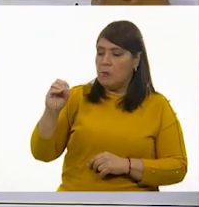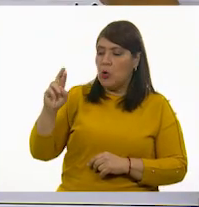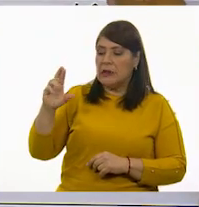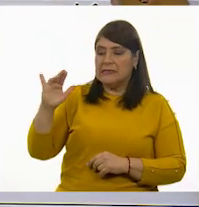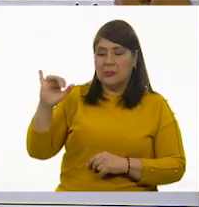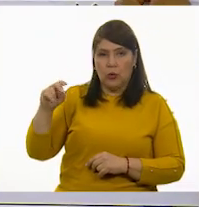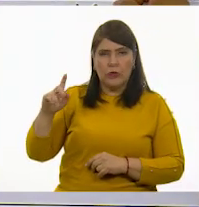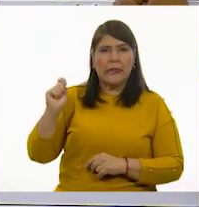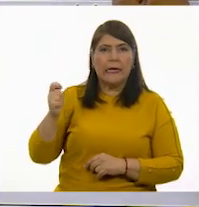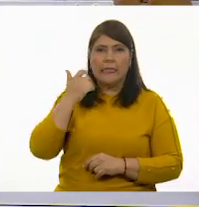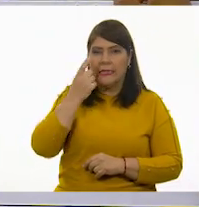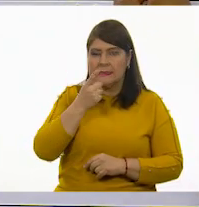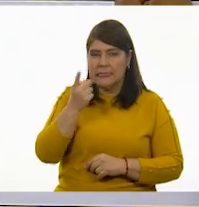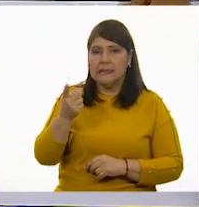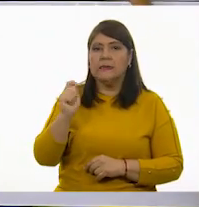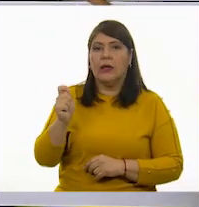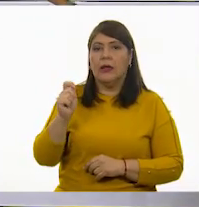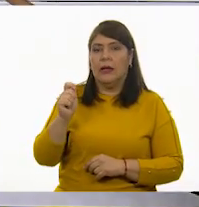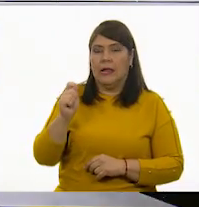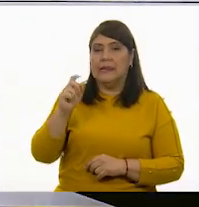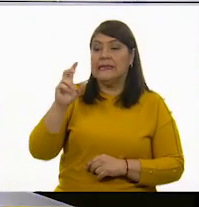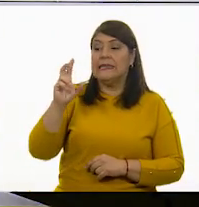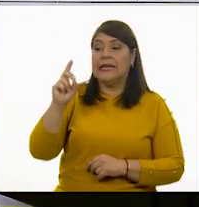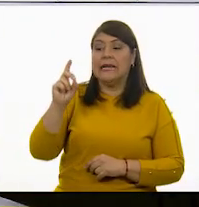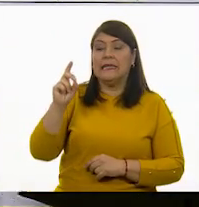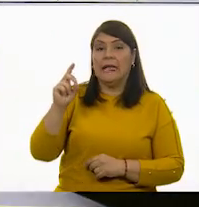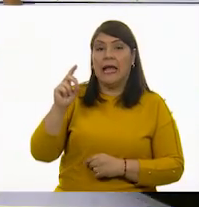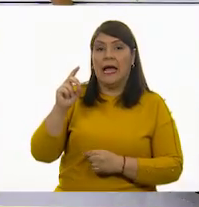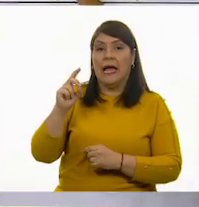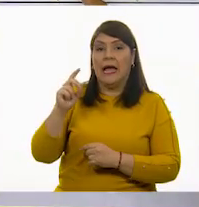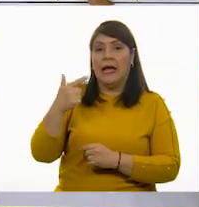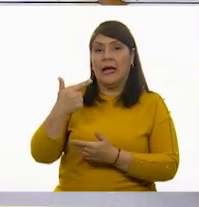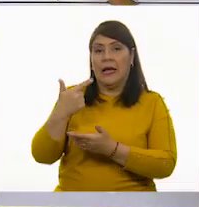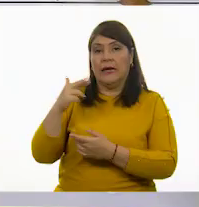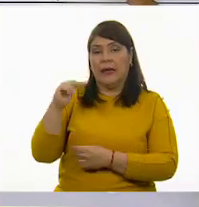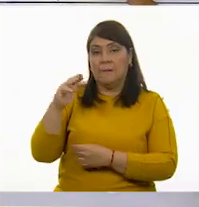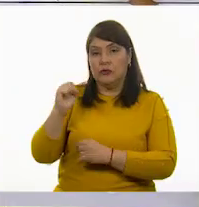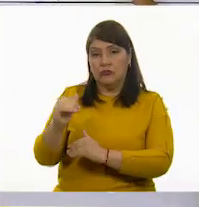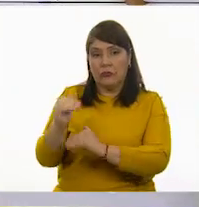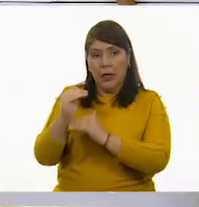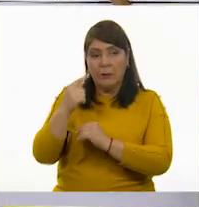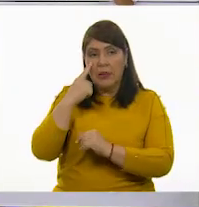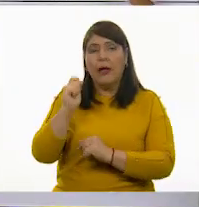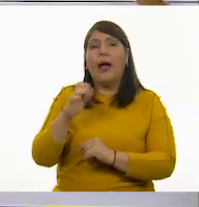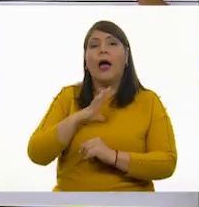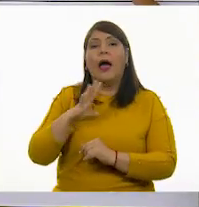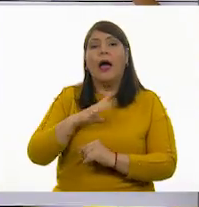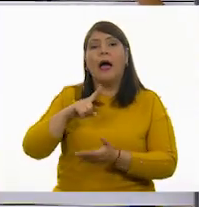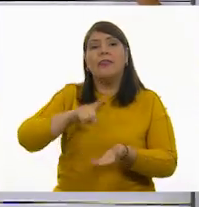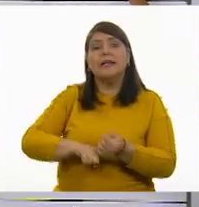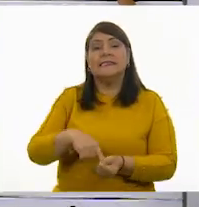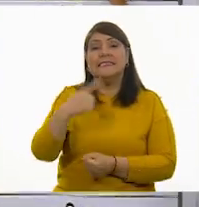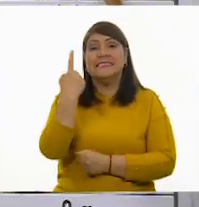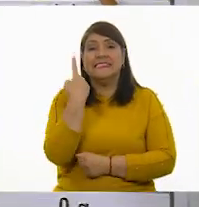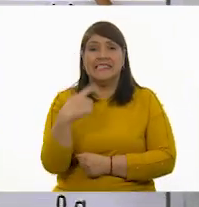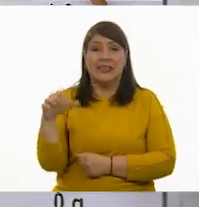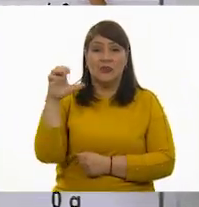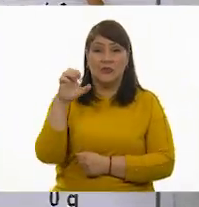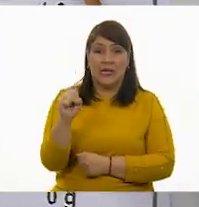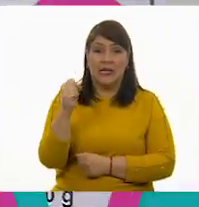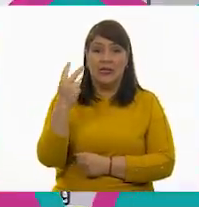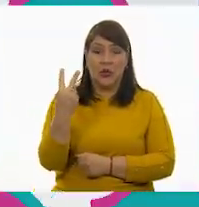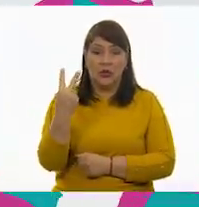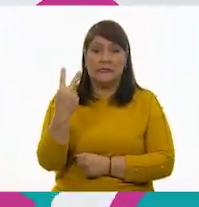por 30 gramos, tenemos, por ejemplo, 162 kilocalorías.